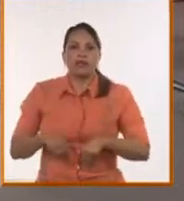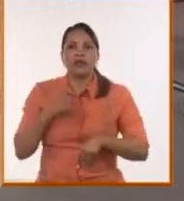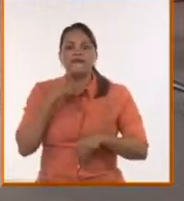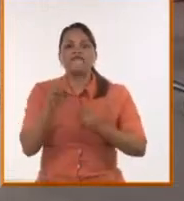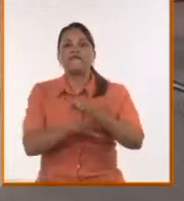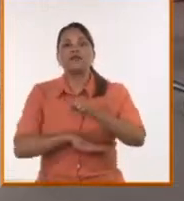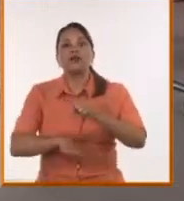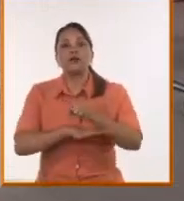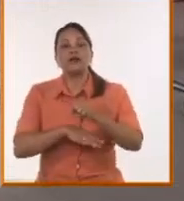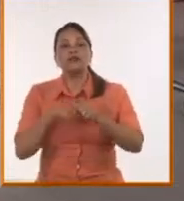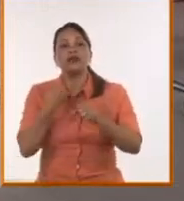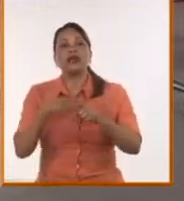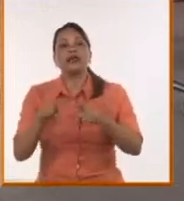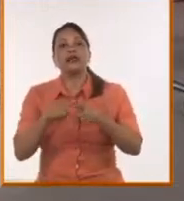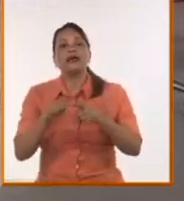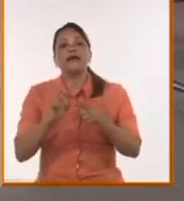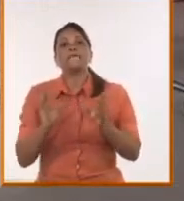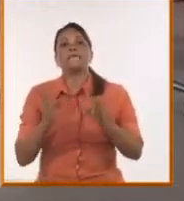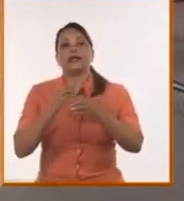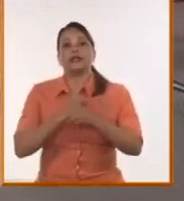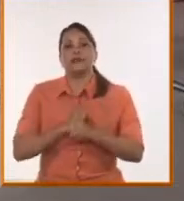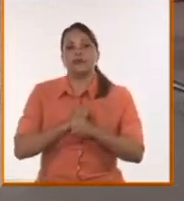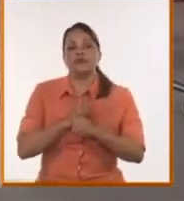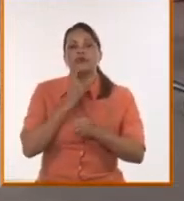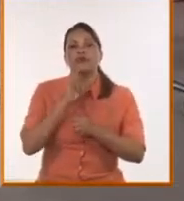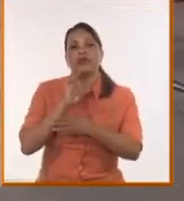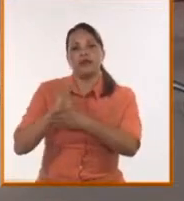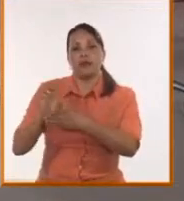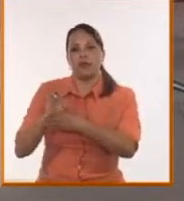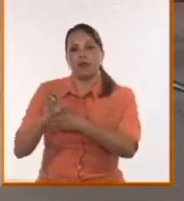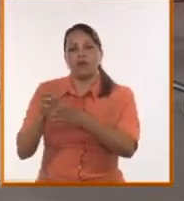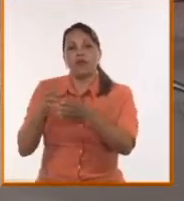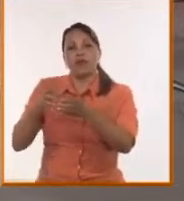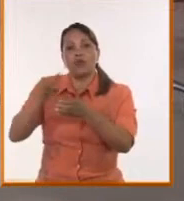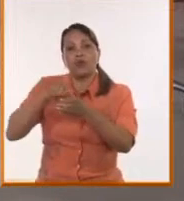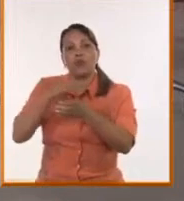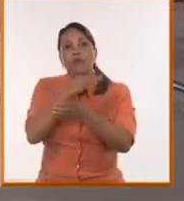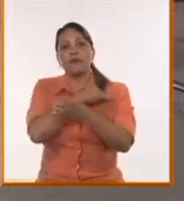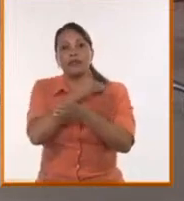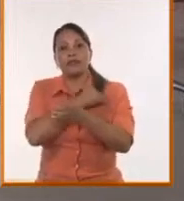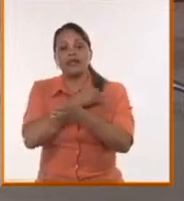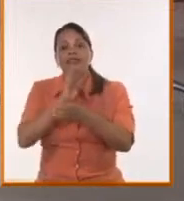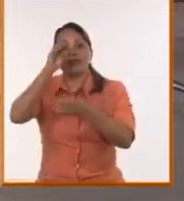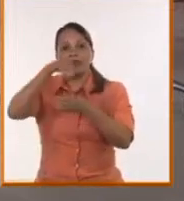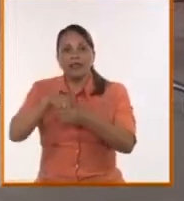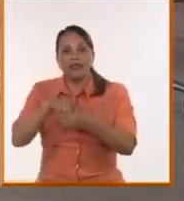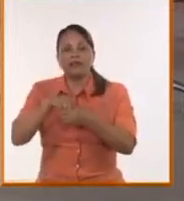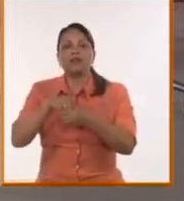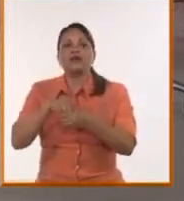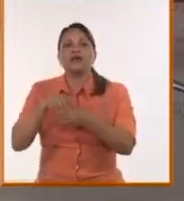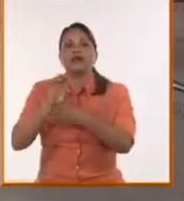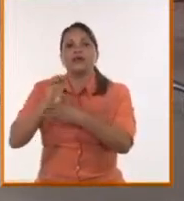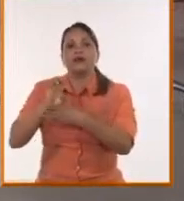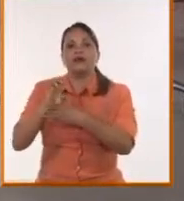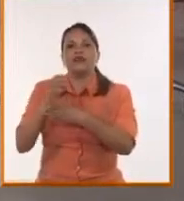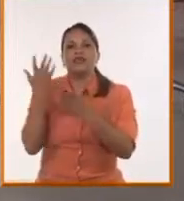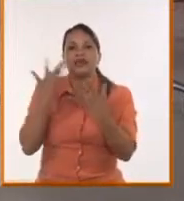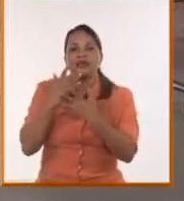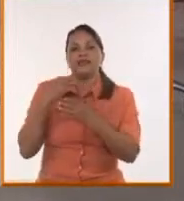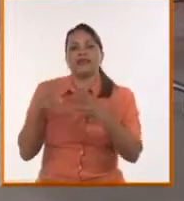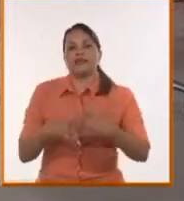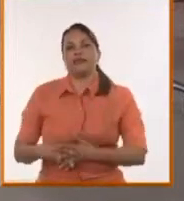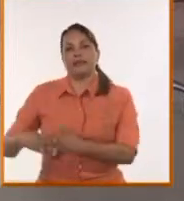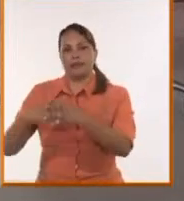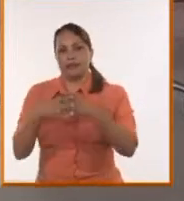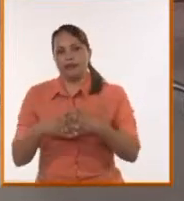desde Galápagos, desde el patrimonio de la humanidad, una base militar actuando, una base militar norteamericana, sino que tiene cooperación permanente y sobre